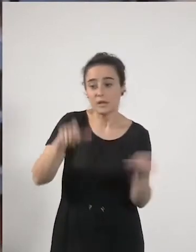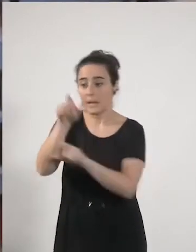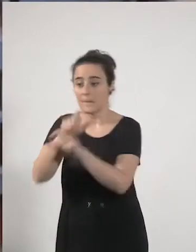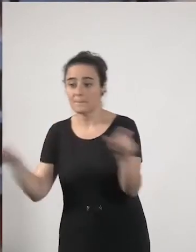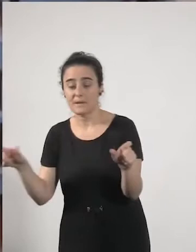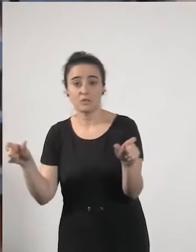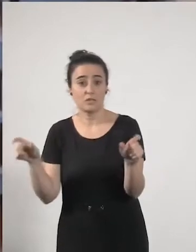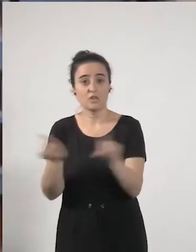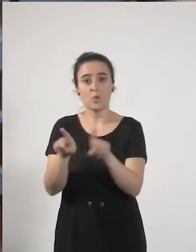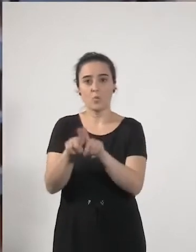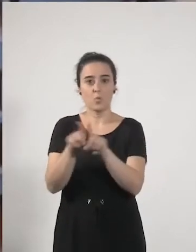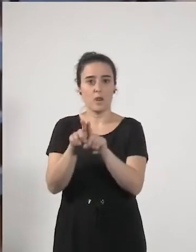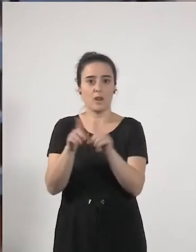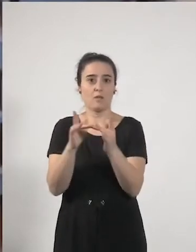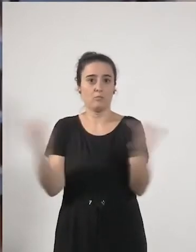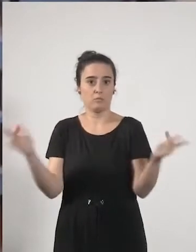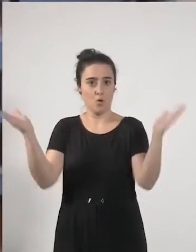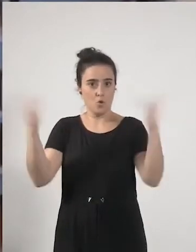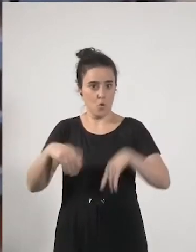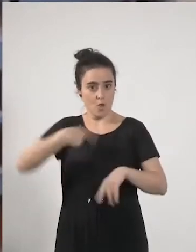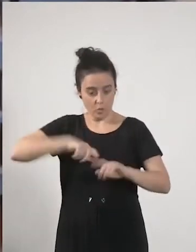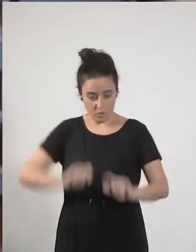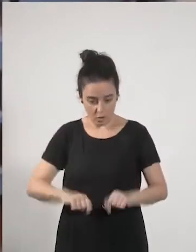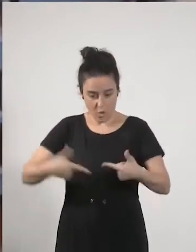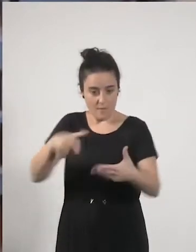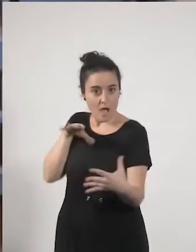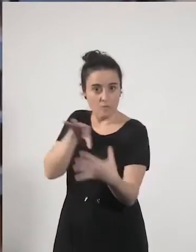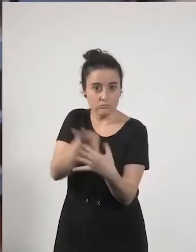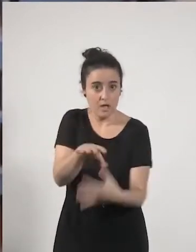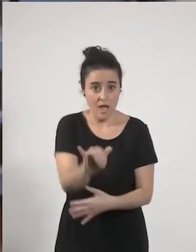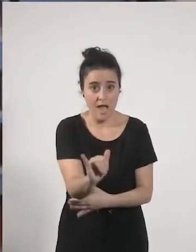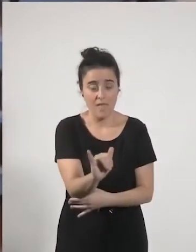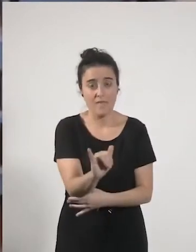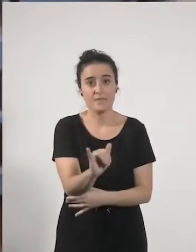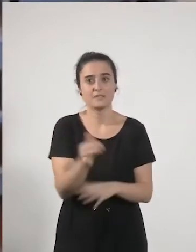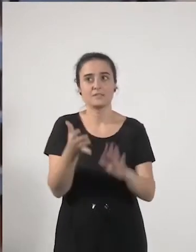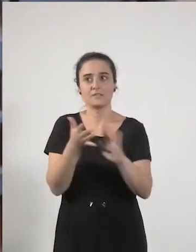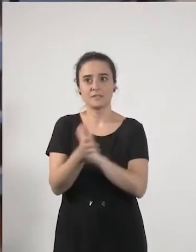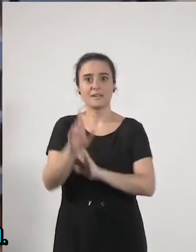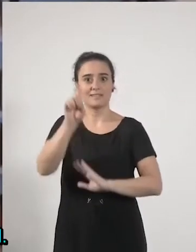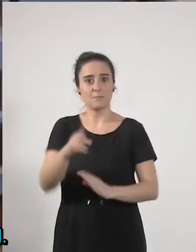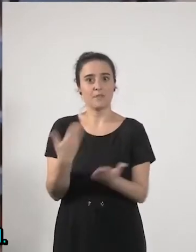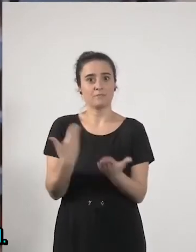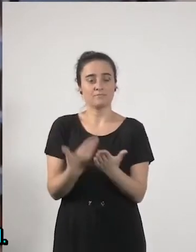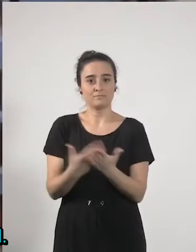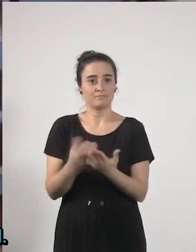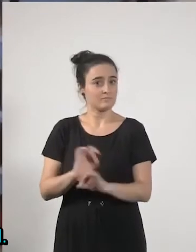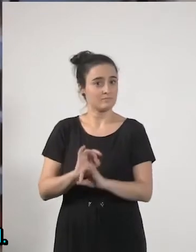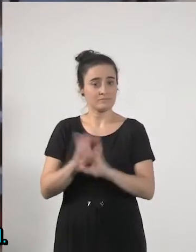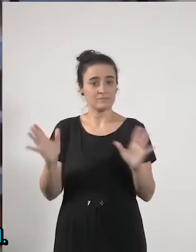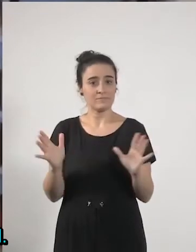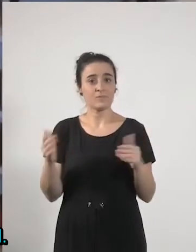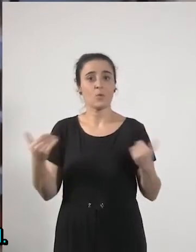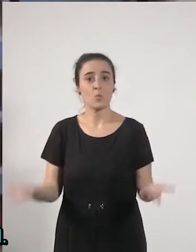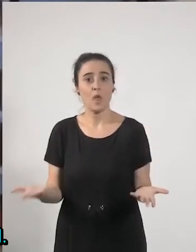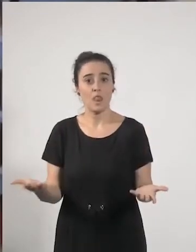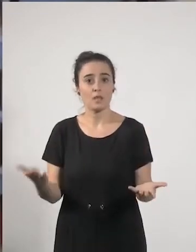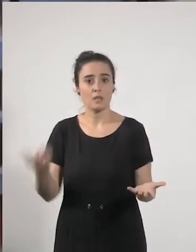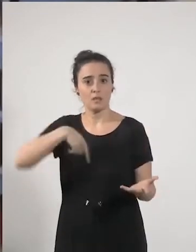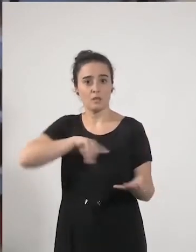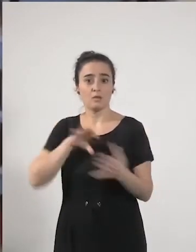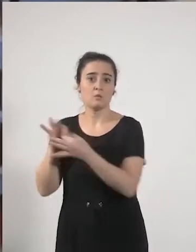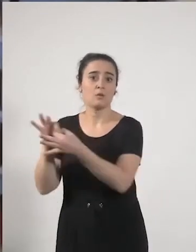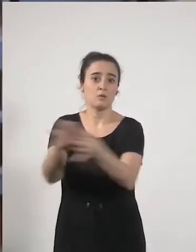también con la naturaleza, ecodependientes, pero ha dejado también en evidencia en este caso que la interdependencia es global,